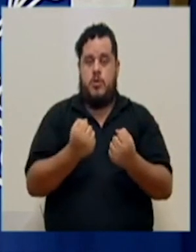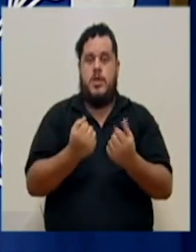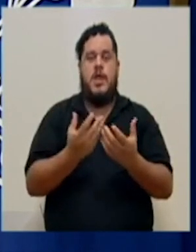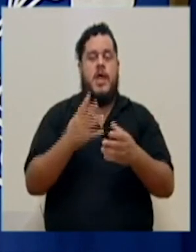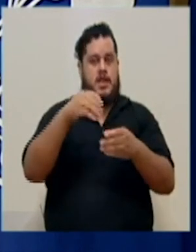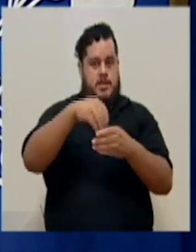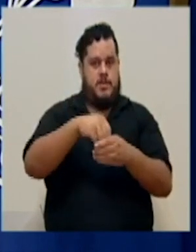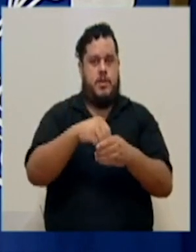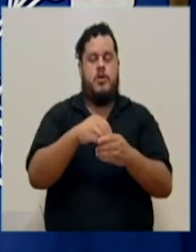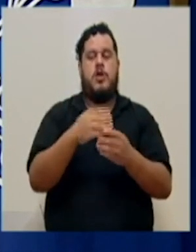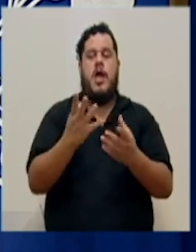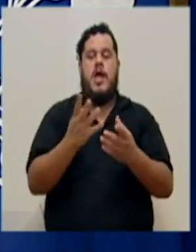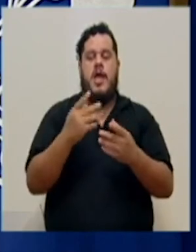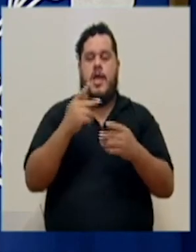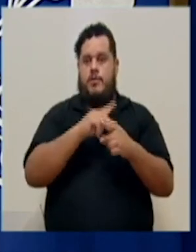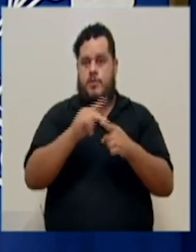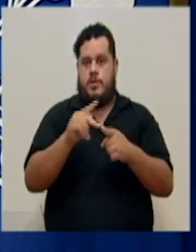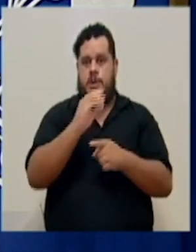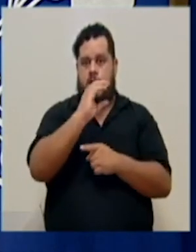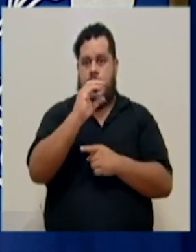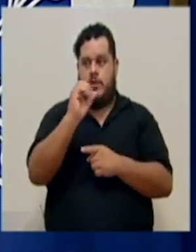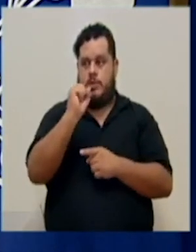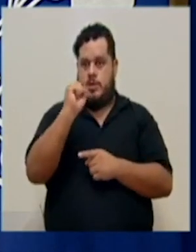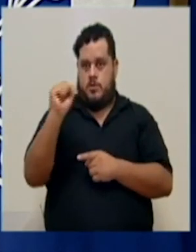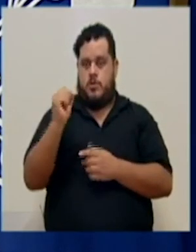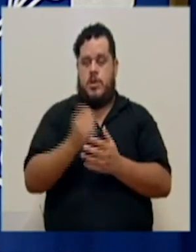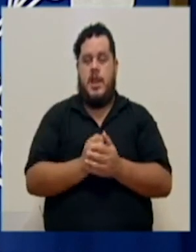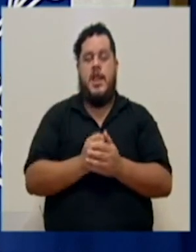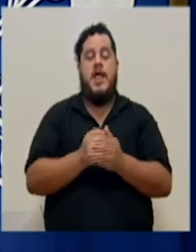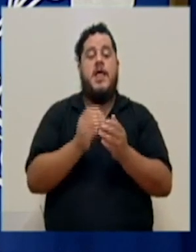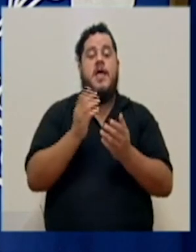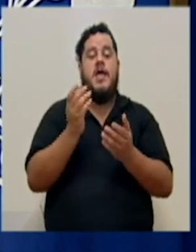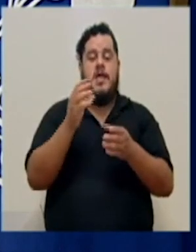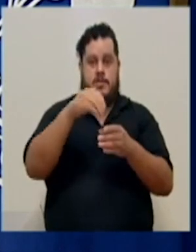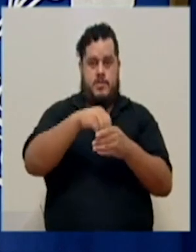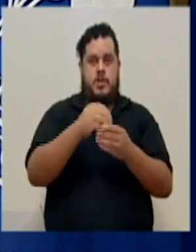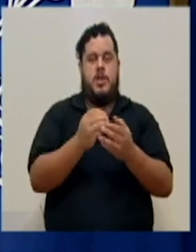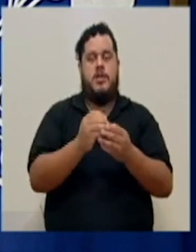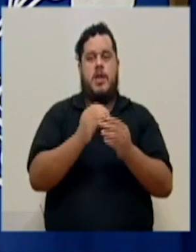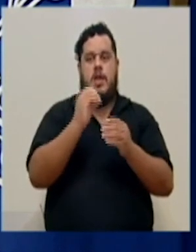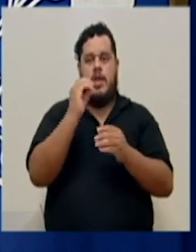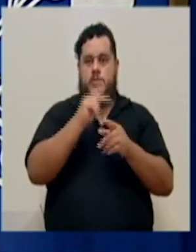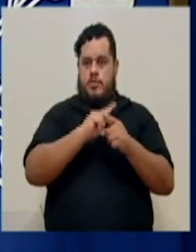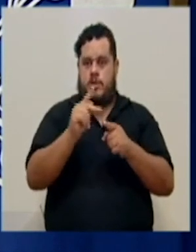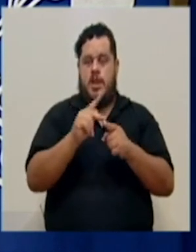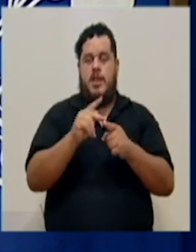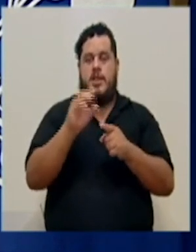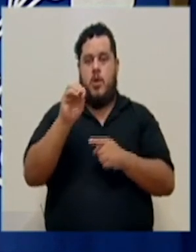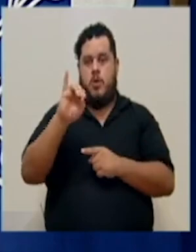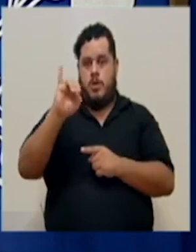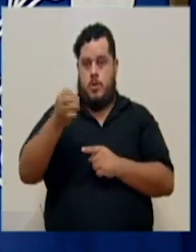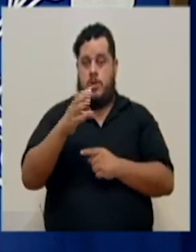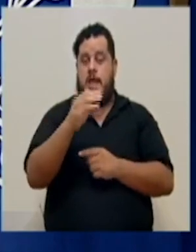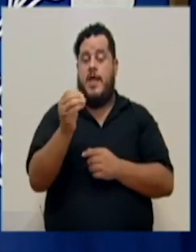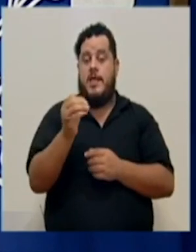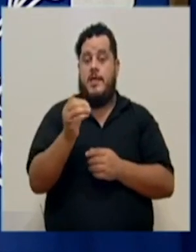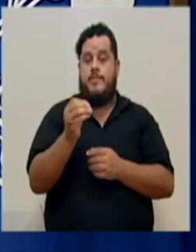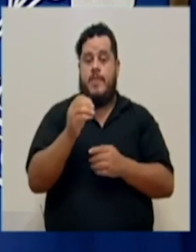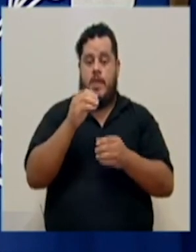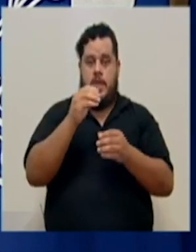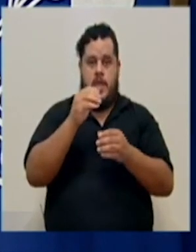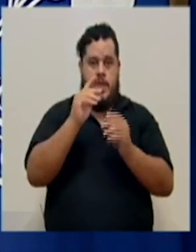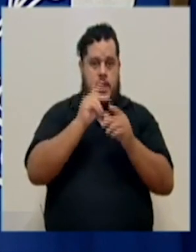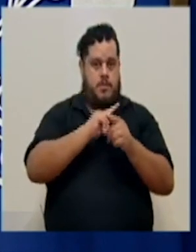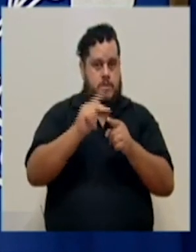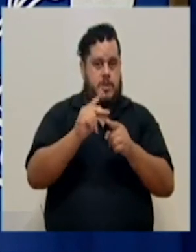Caja Costarricense de Seguro Social, del Organismo de Investigación Judicial y del Instituto